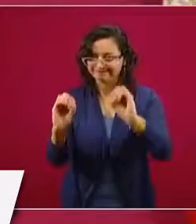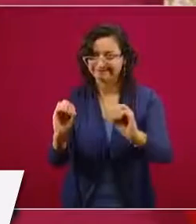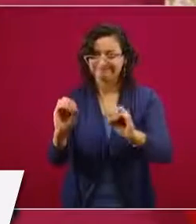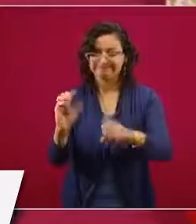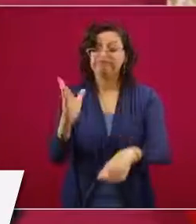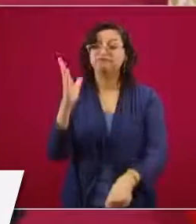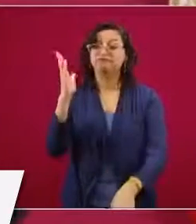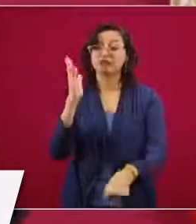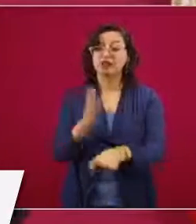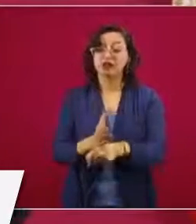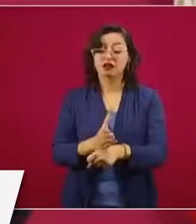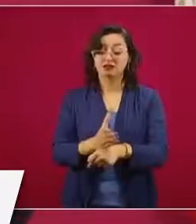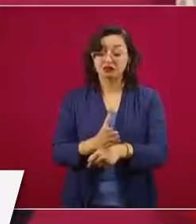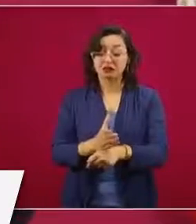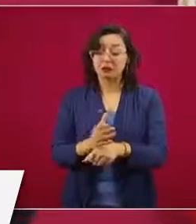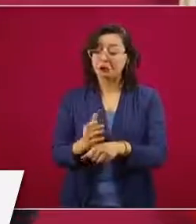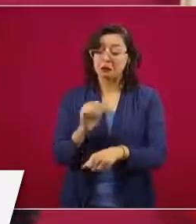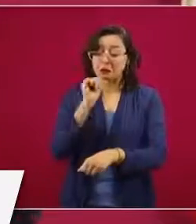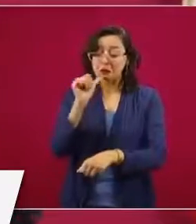impunidad,